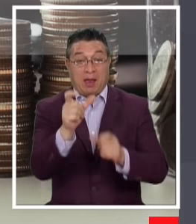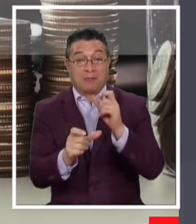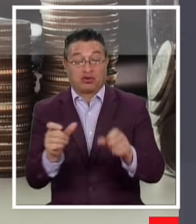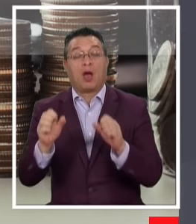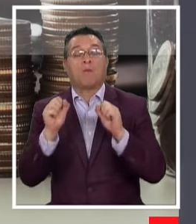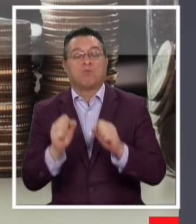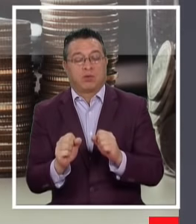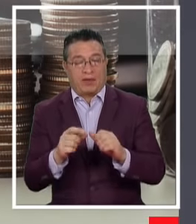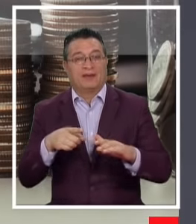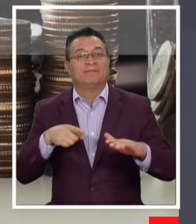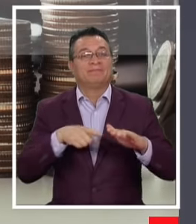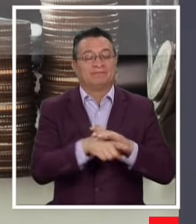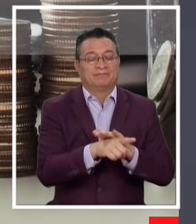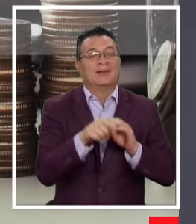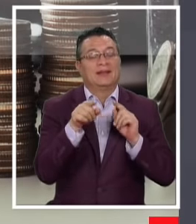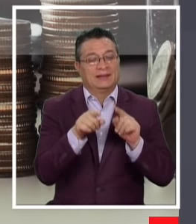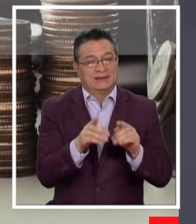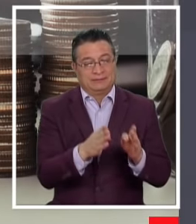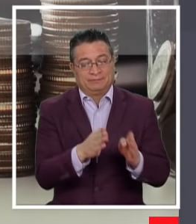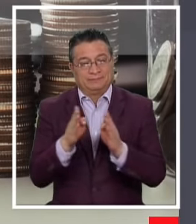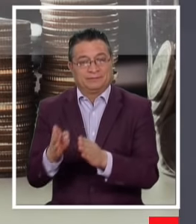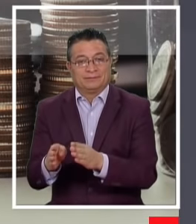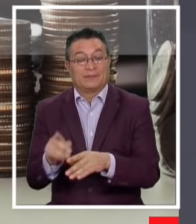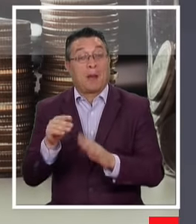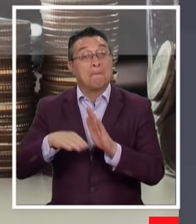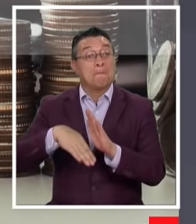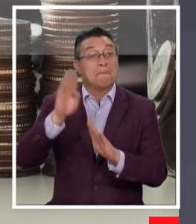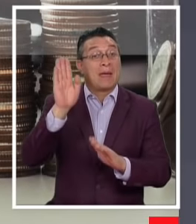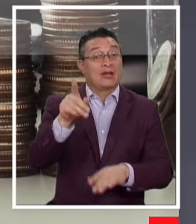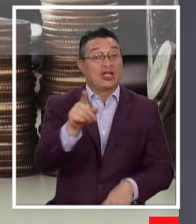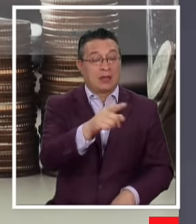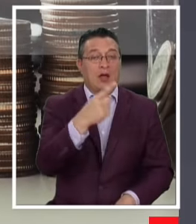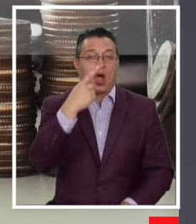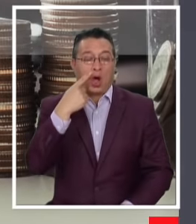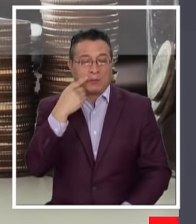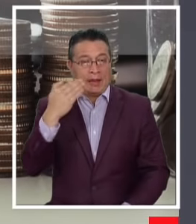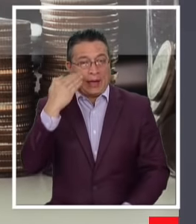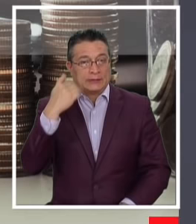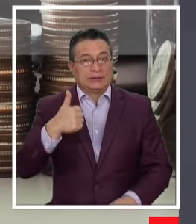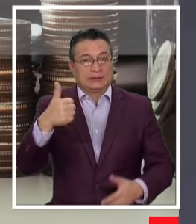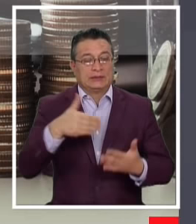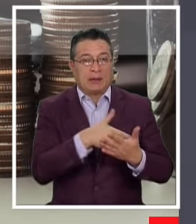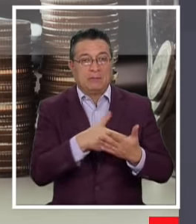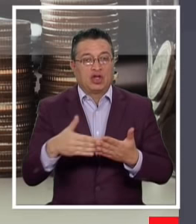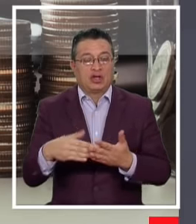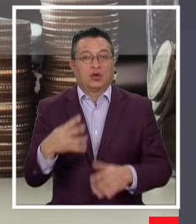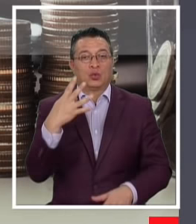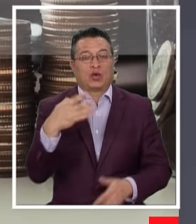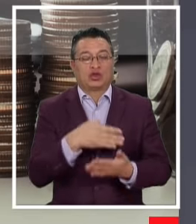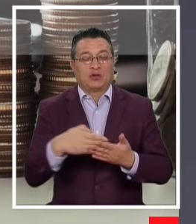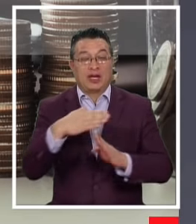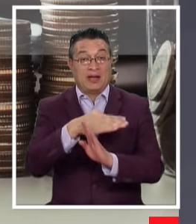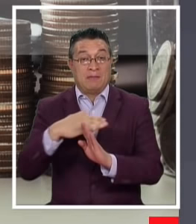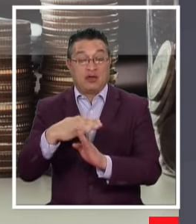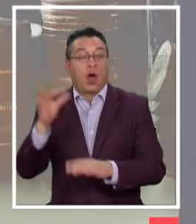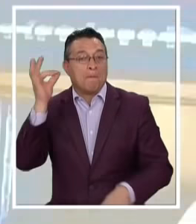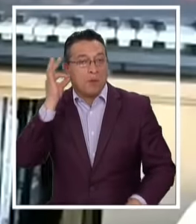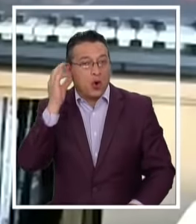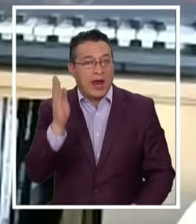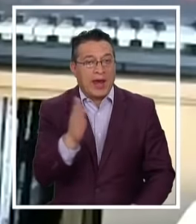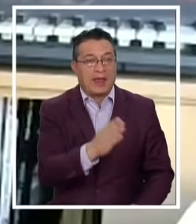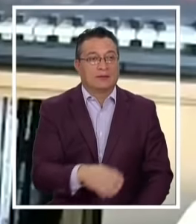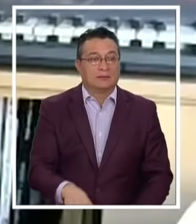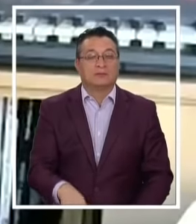podrían acceder a esta alternativa La mayoría hombres Casi 6 millones Y 4 millones y medio de mujeres